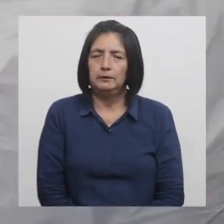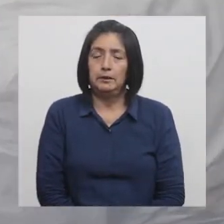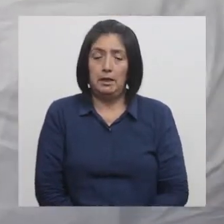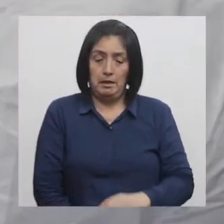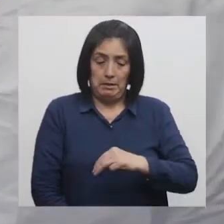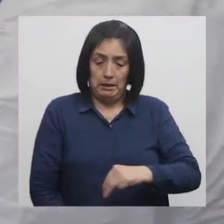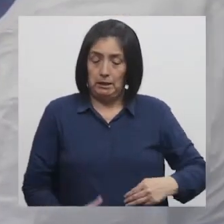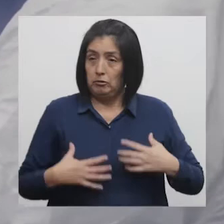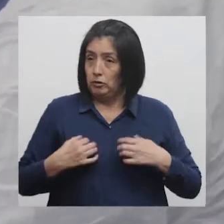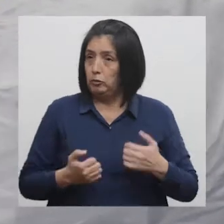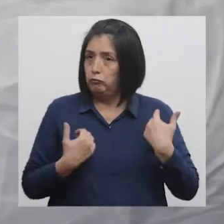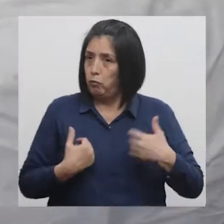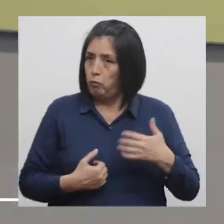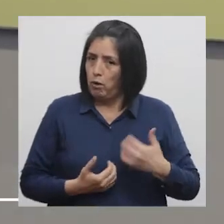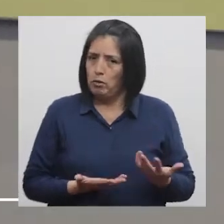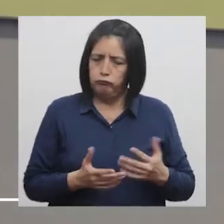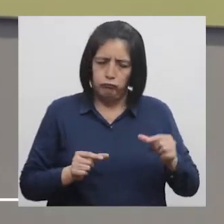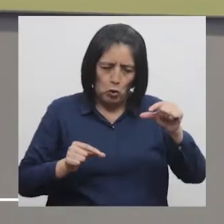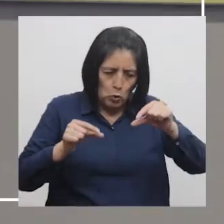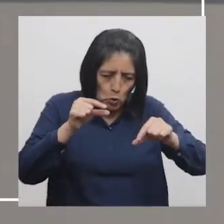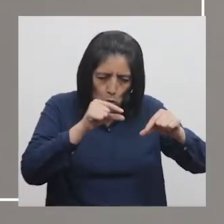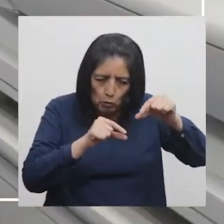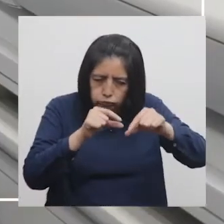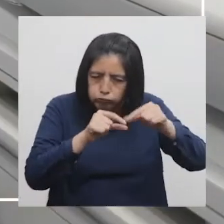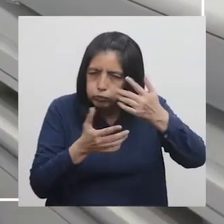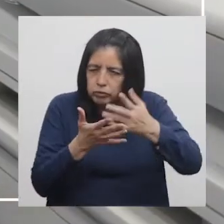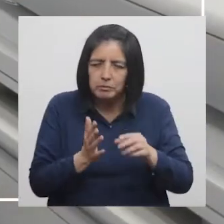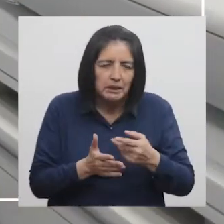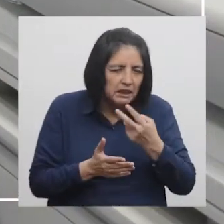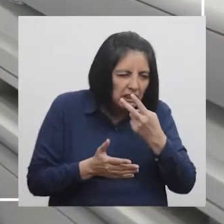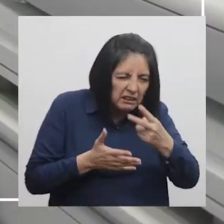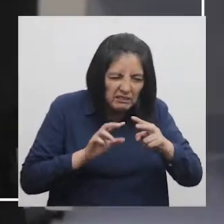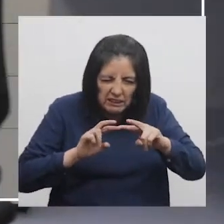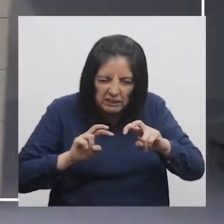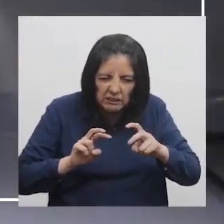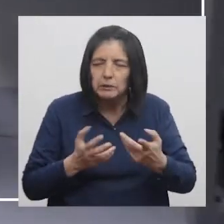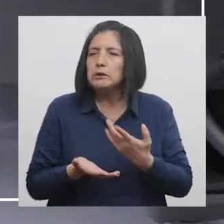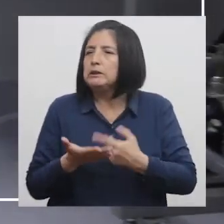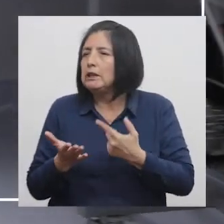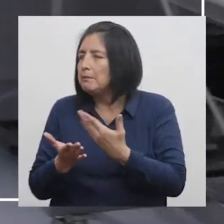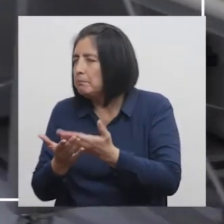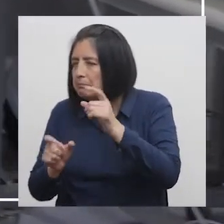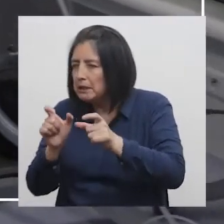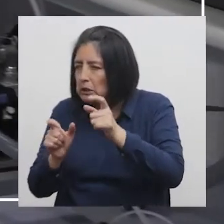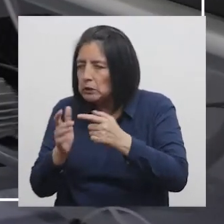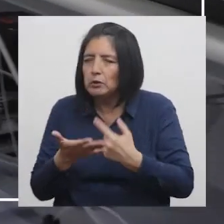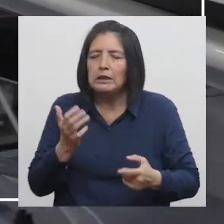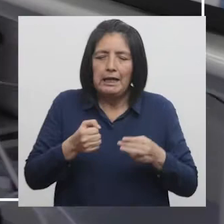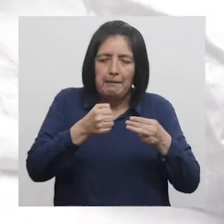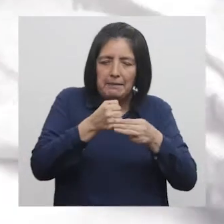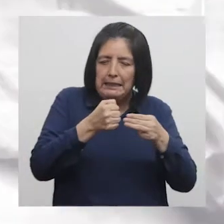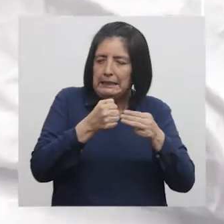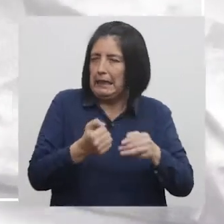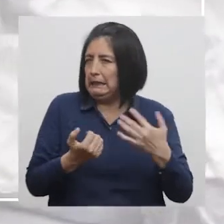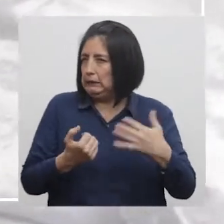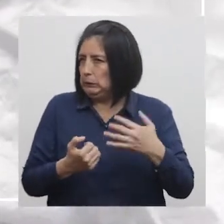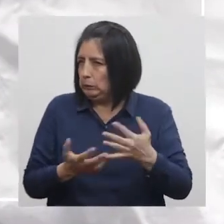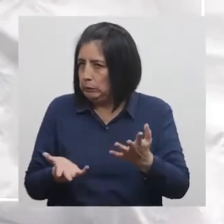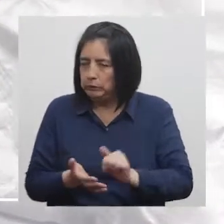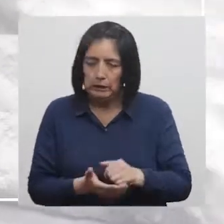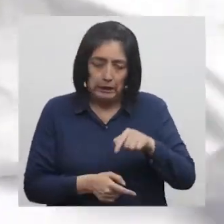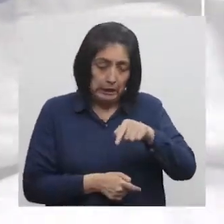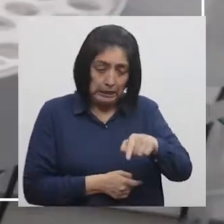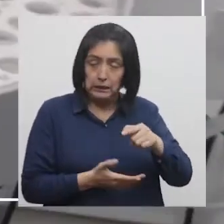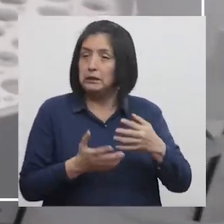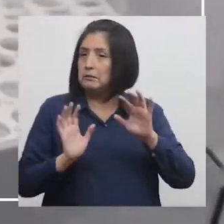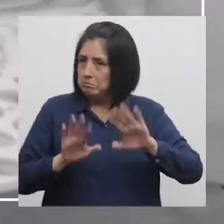MinSA ahora cuenta con un moderno laboratorio químico-toxicológico Para analizar muestras de las personas expuestas a metales pesados Las